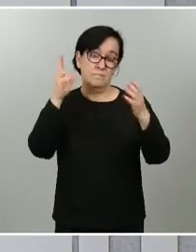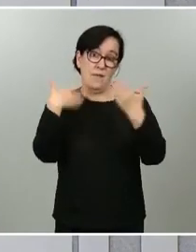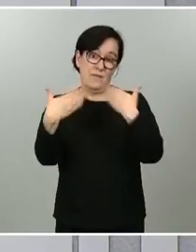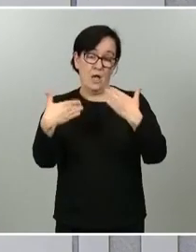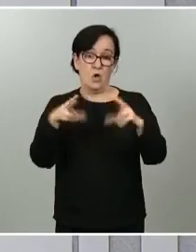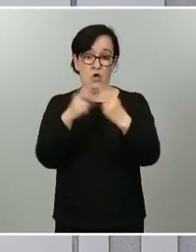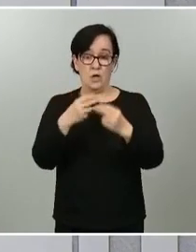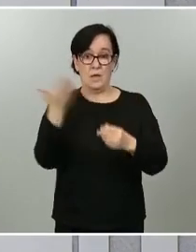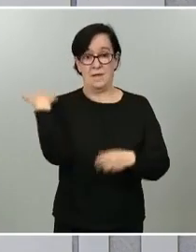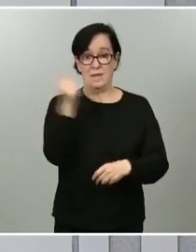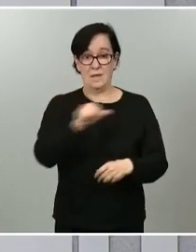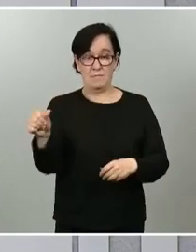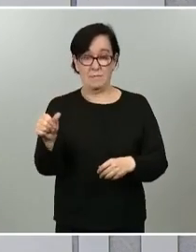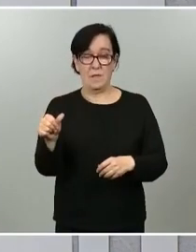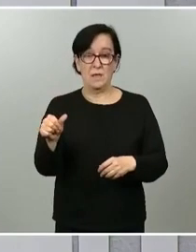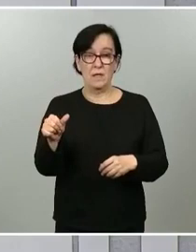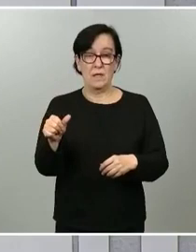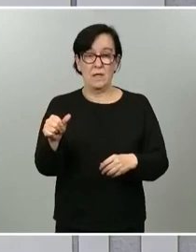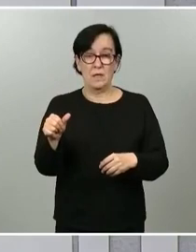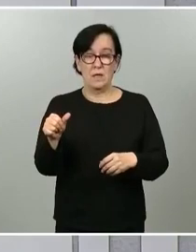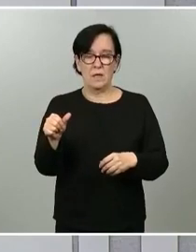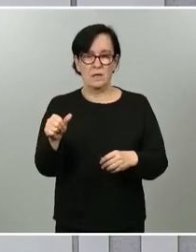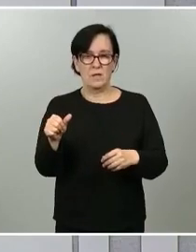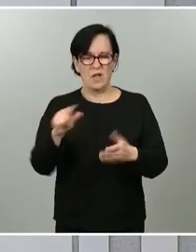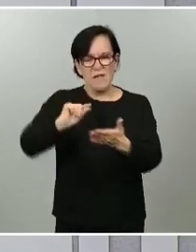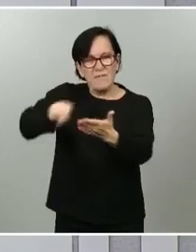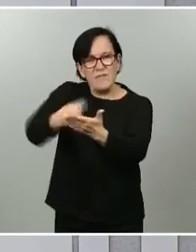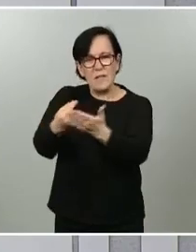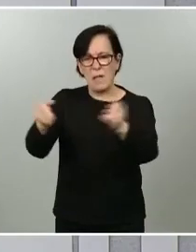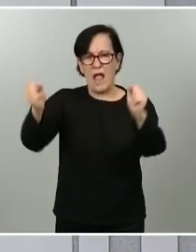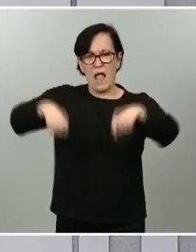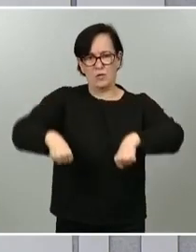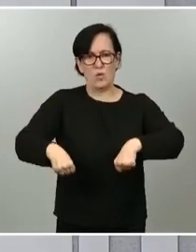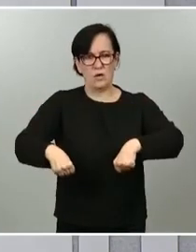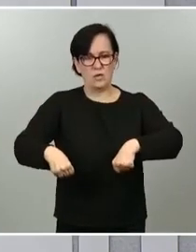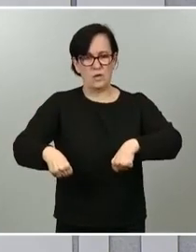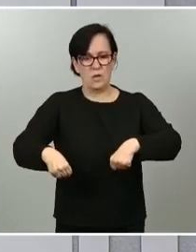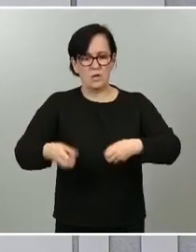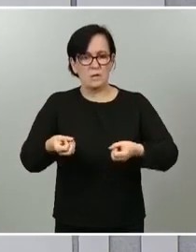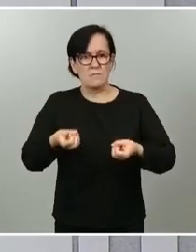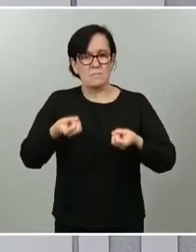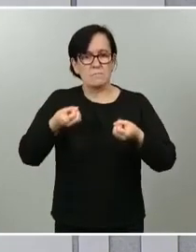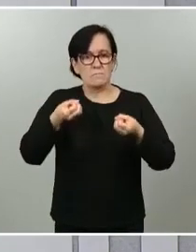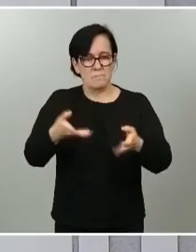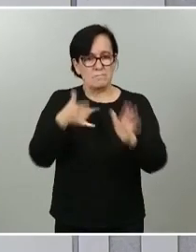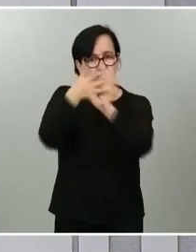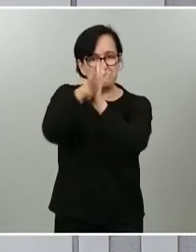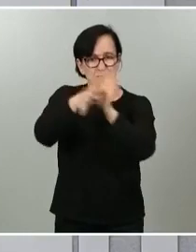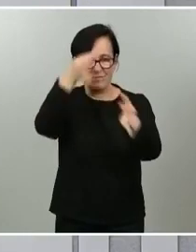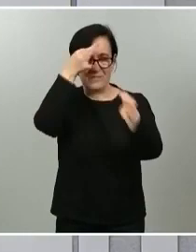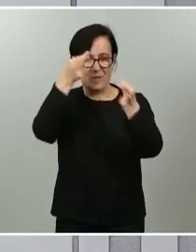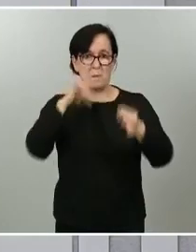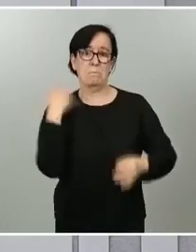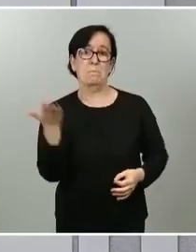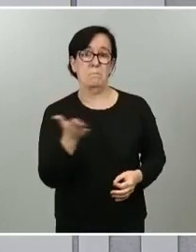semana, concretamente una firma, un acuerdo que van a poder expresar con mayor detalle en el día de mañana